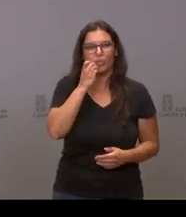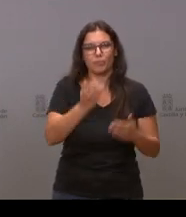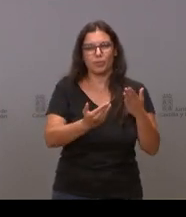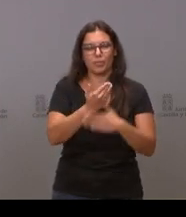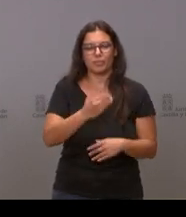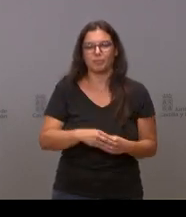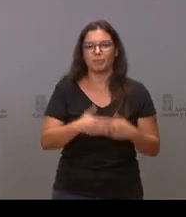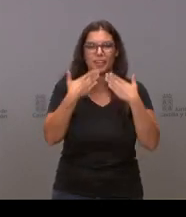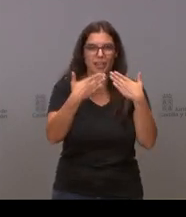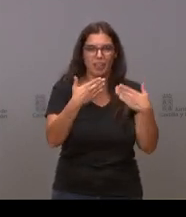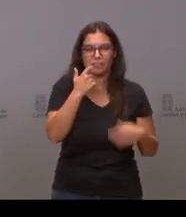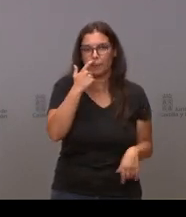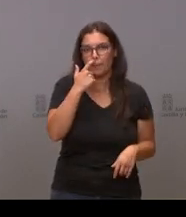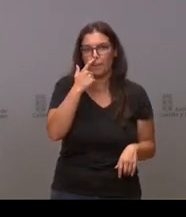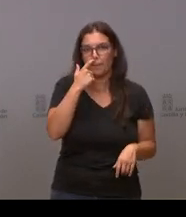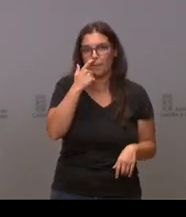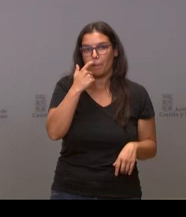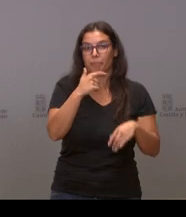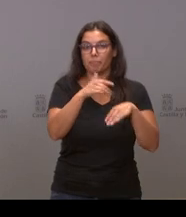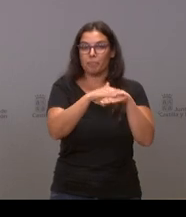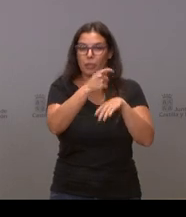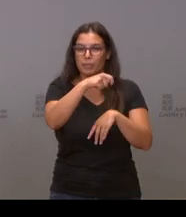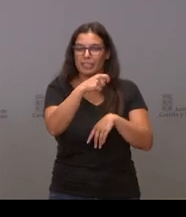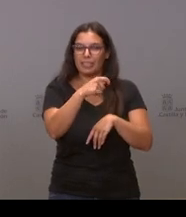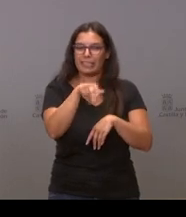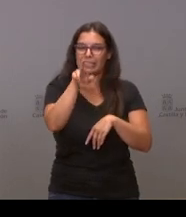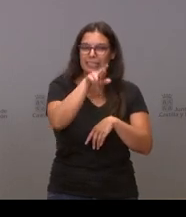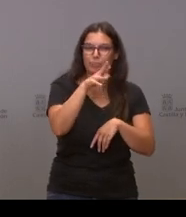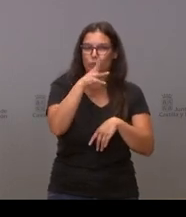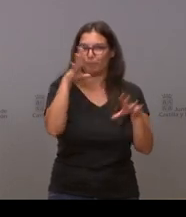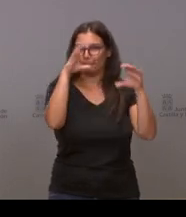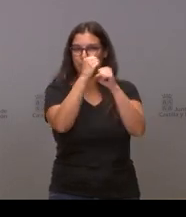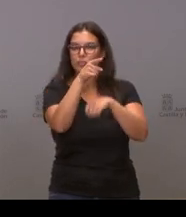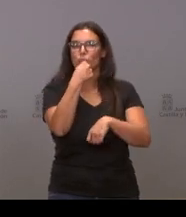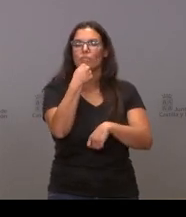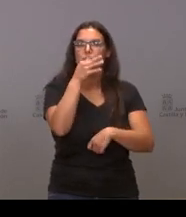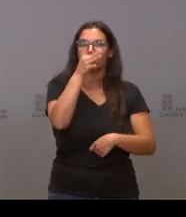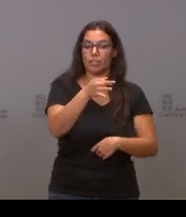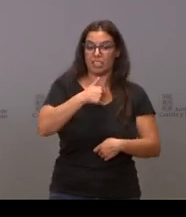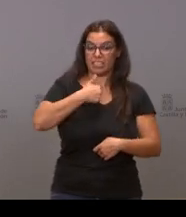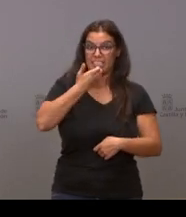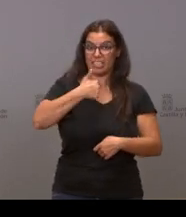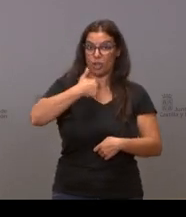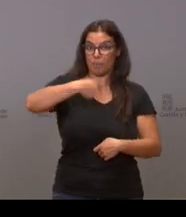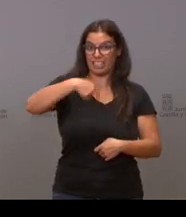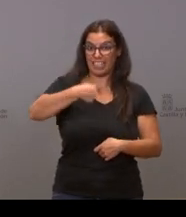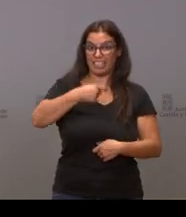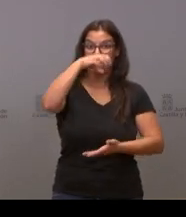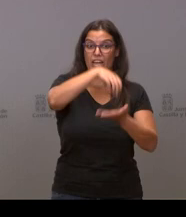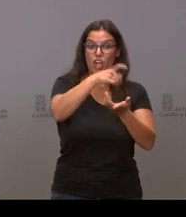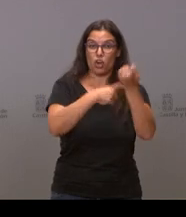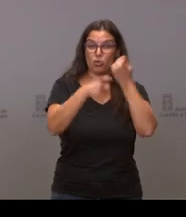muchas gracias. A mí me va a perdonar el presidente, pero no me ha quedado claro si cuando él promete que durante su mandato no se va a hacer dar ningún